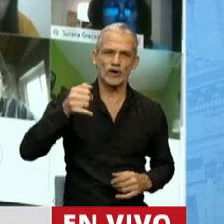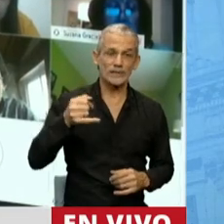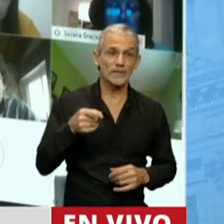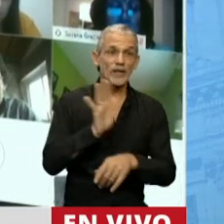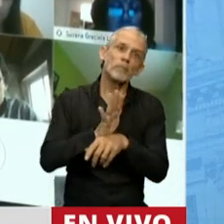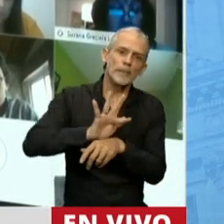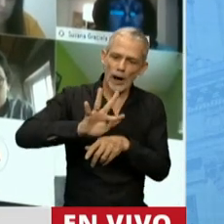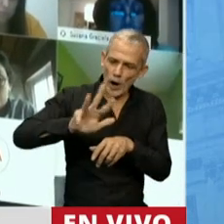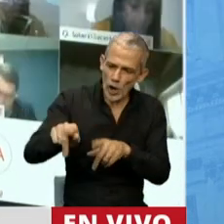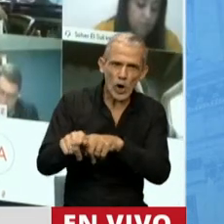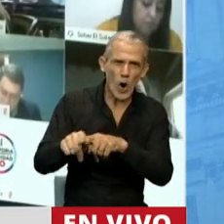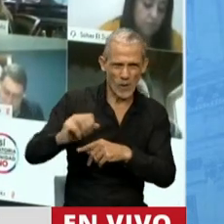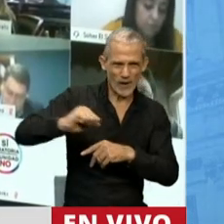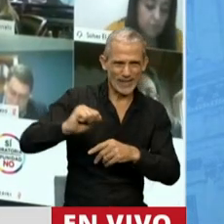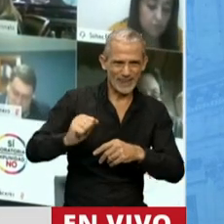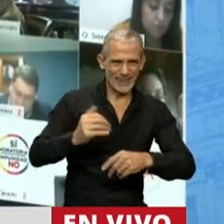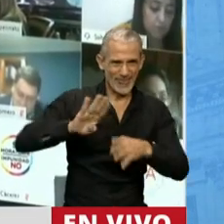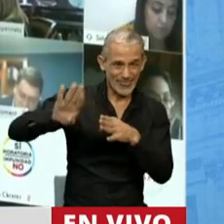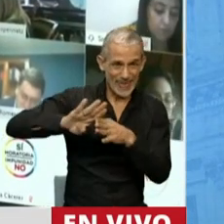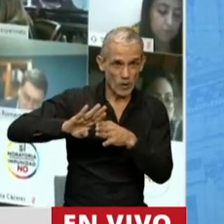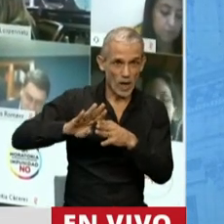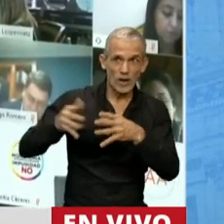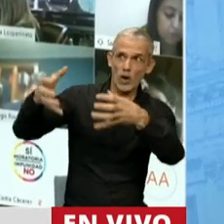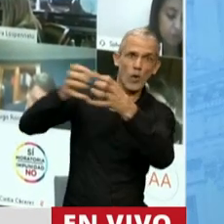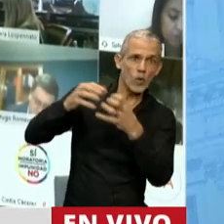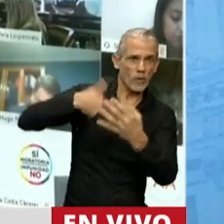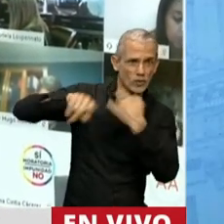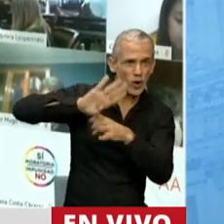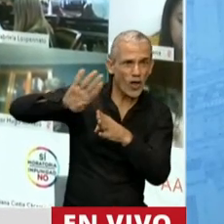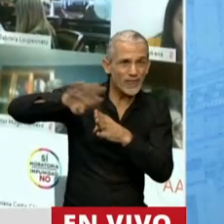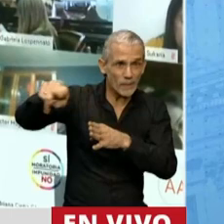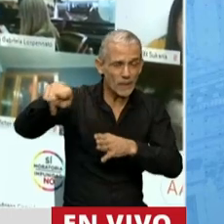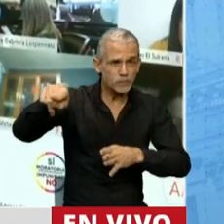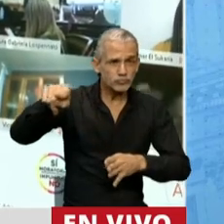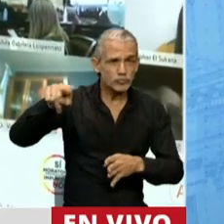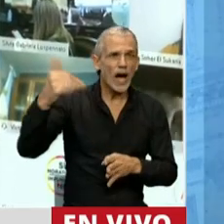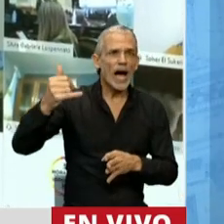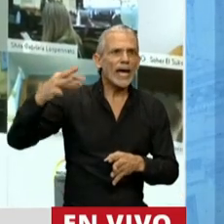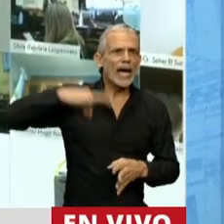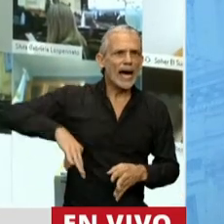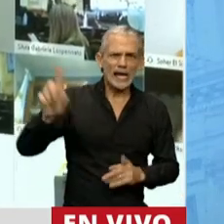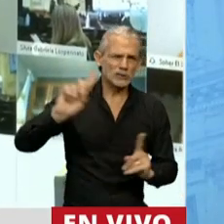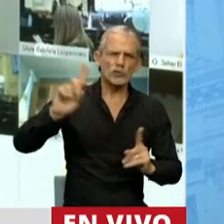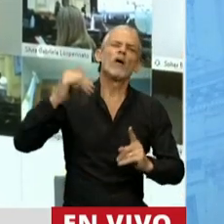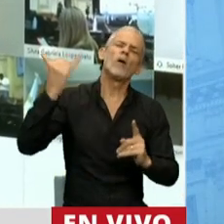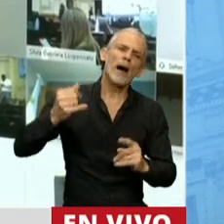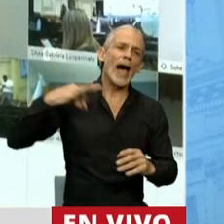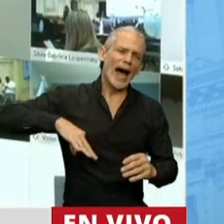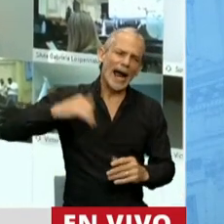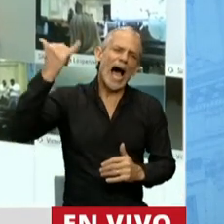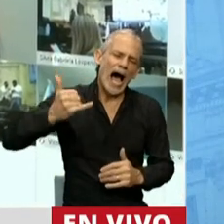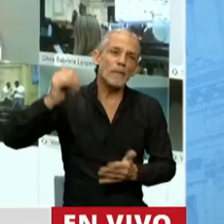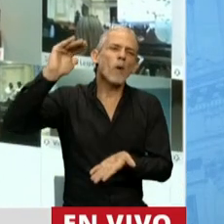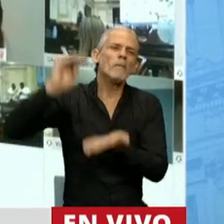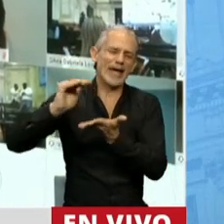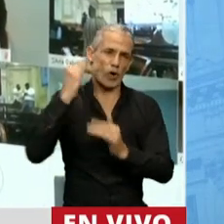robo, no es que ahora los grandes fondos de inversión no van a tener ganancia, no, van a ganar menos. La